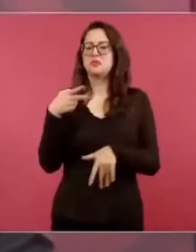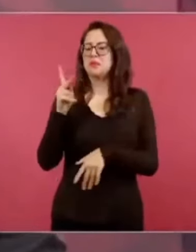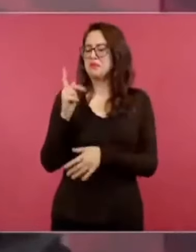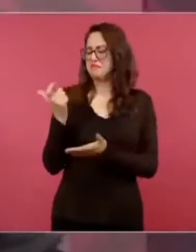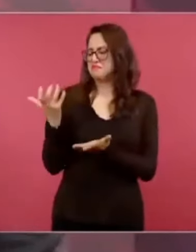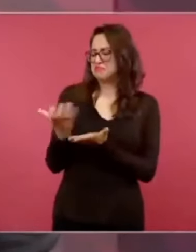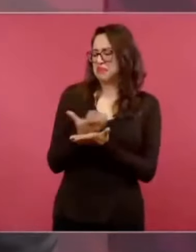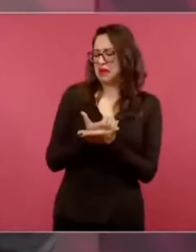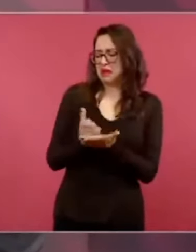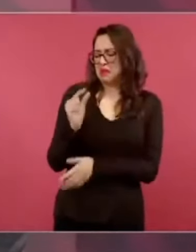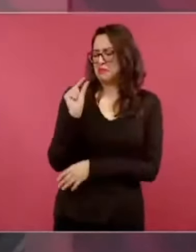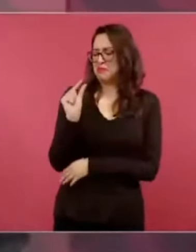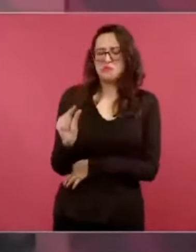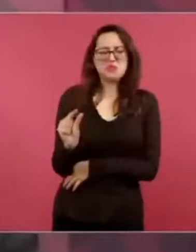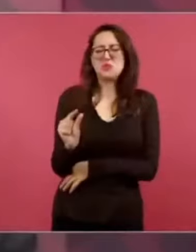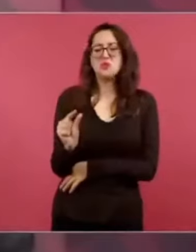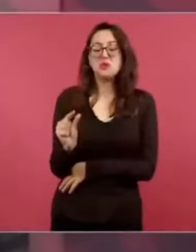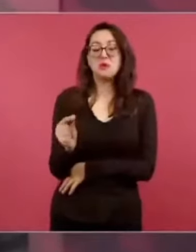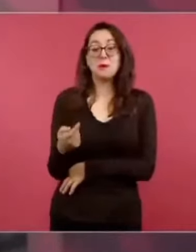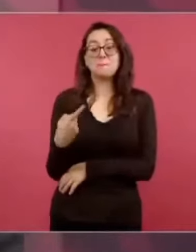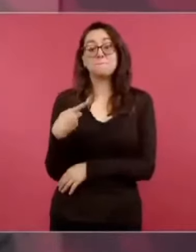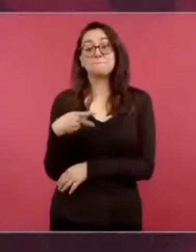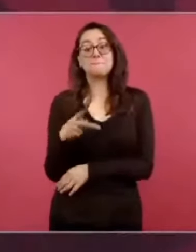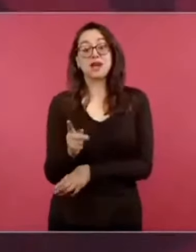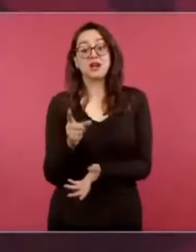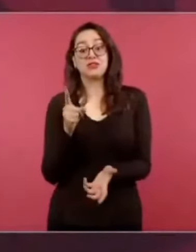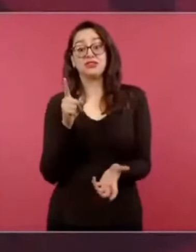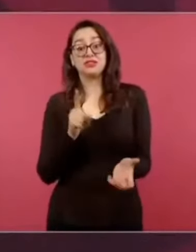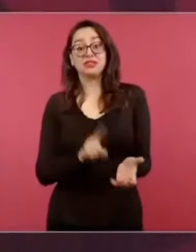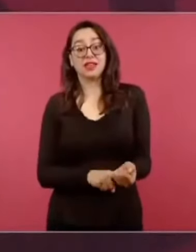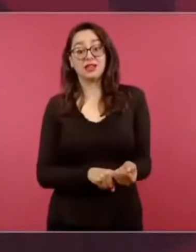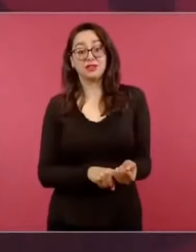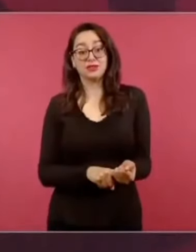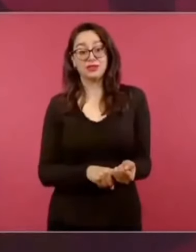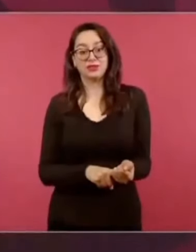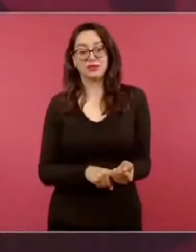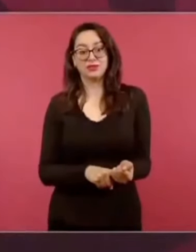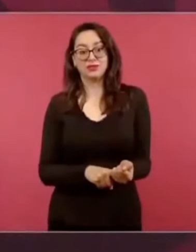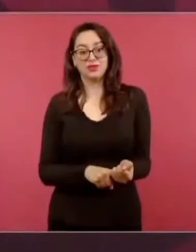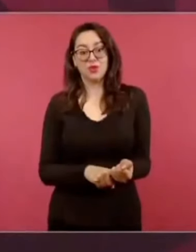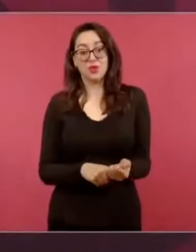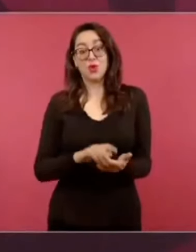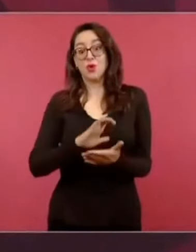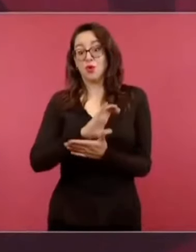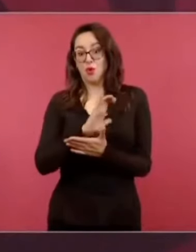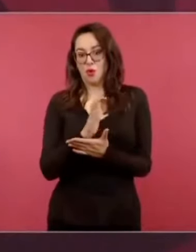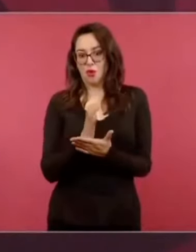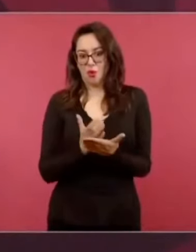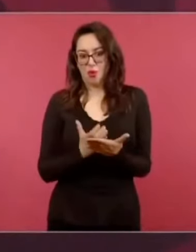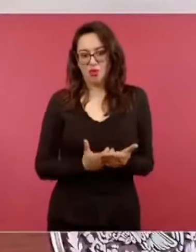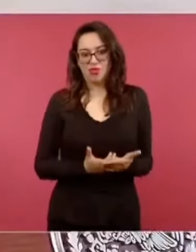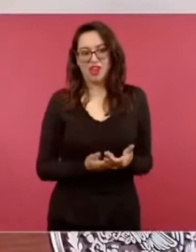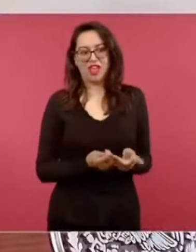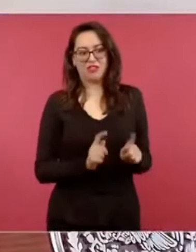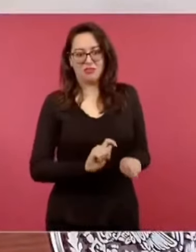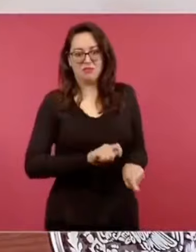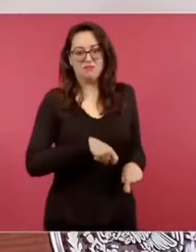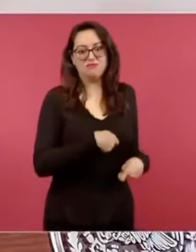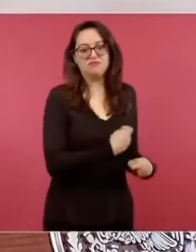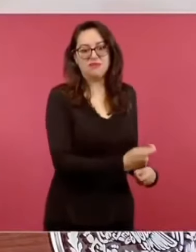Sin embargo, los contratos, pues eran robo